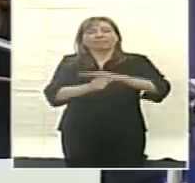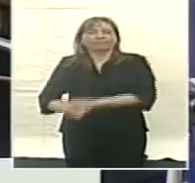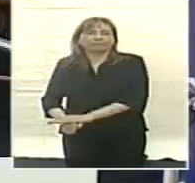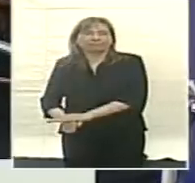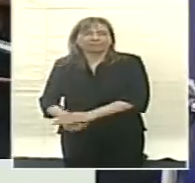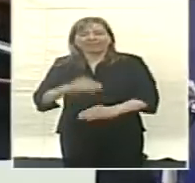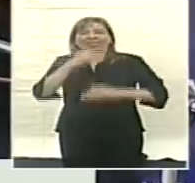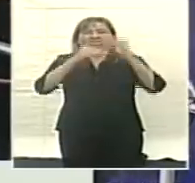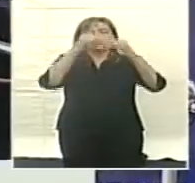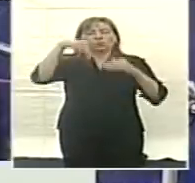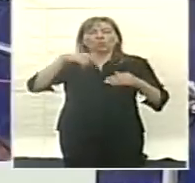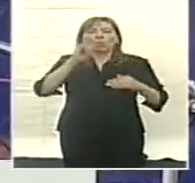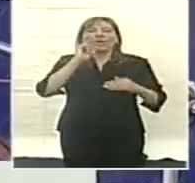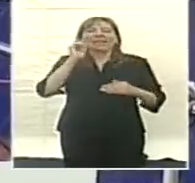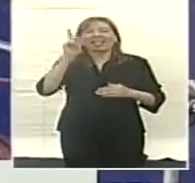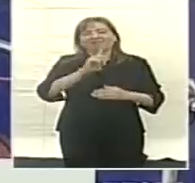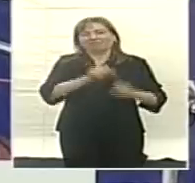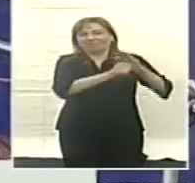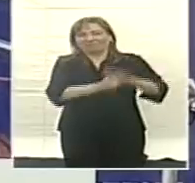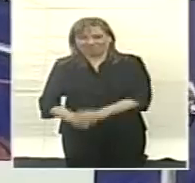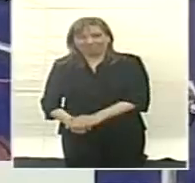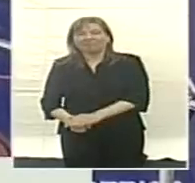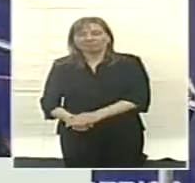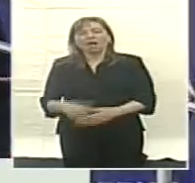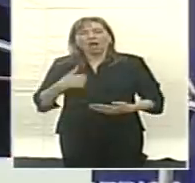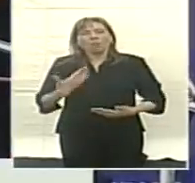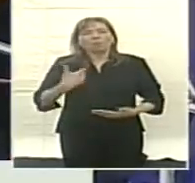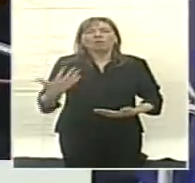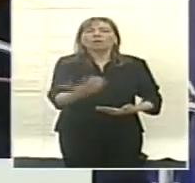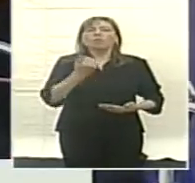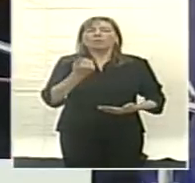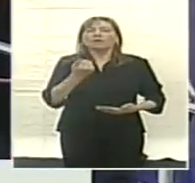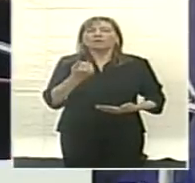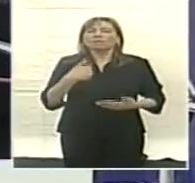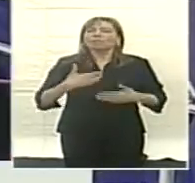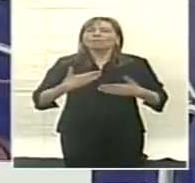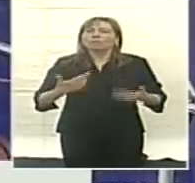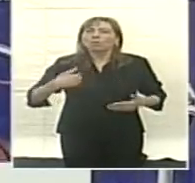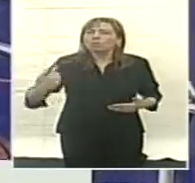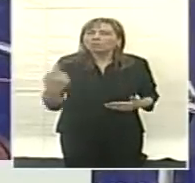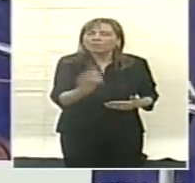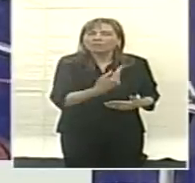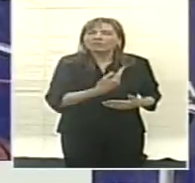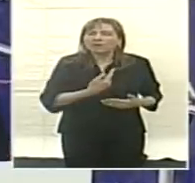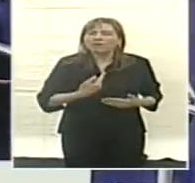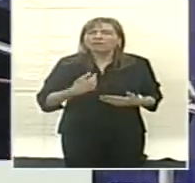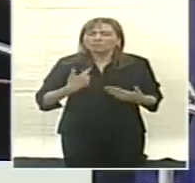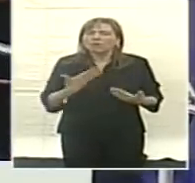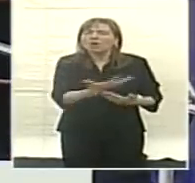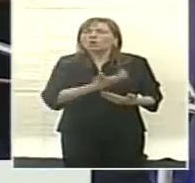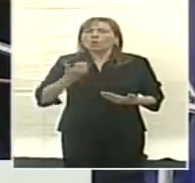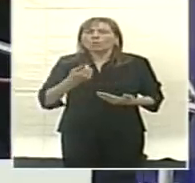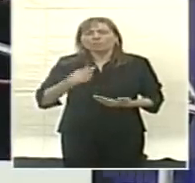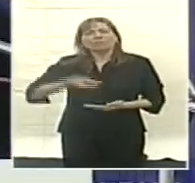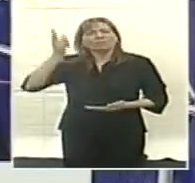desarrollo nuclear. Hemos recuperado la voluntad, hemos recuperado